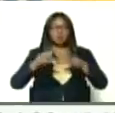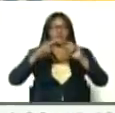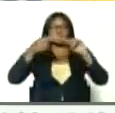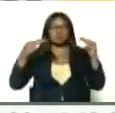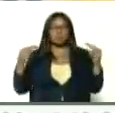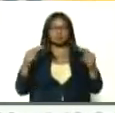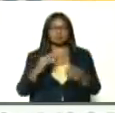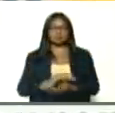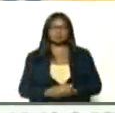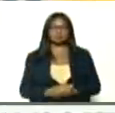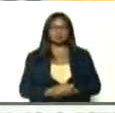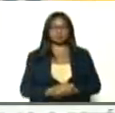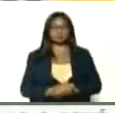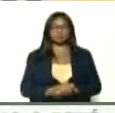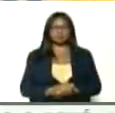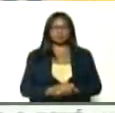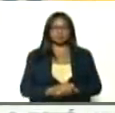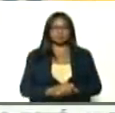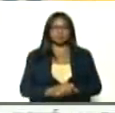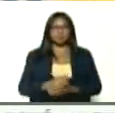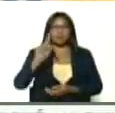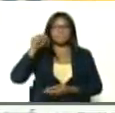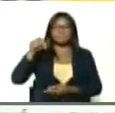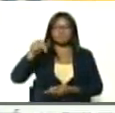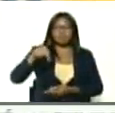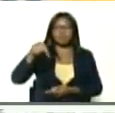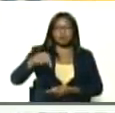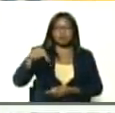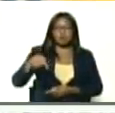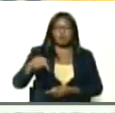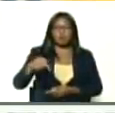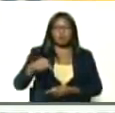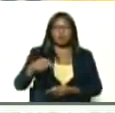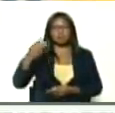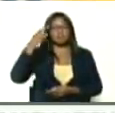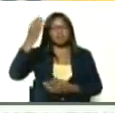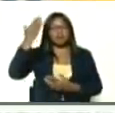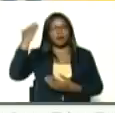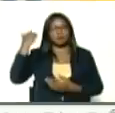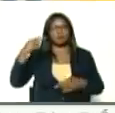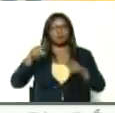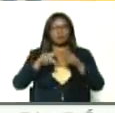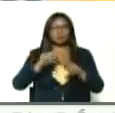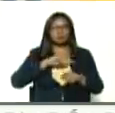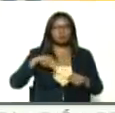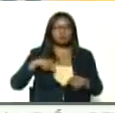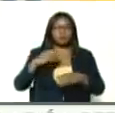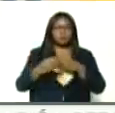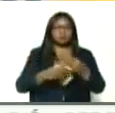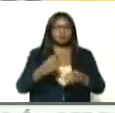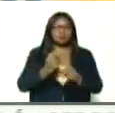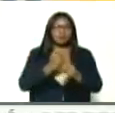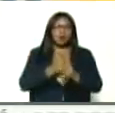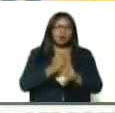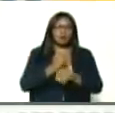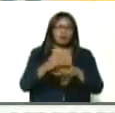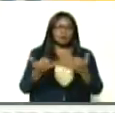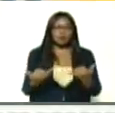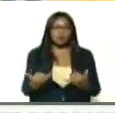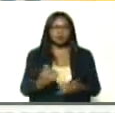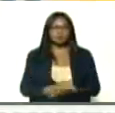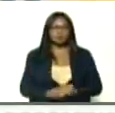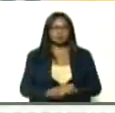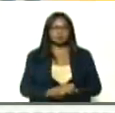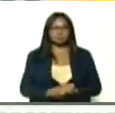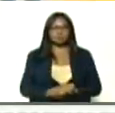paz, también, en el día de hoy, y días anteriores, por supuesto, hemos estado, trabajando, en lo que